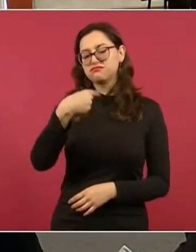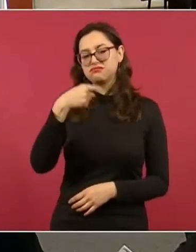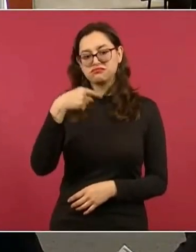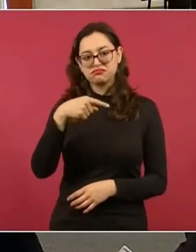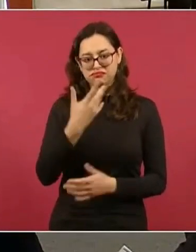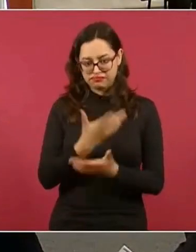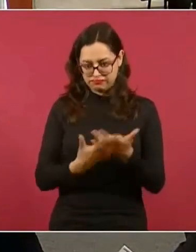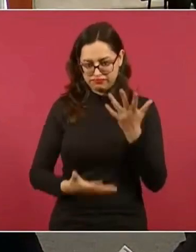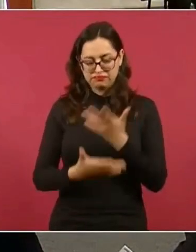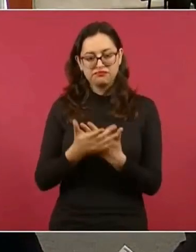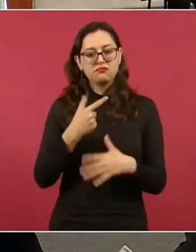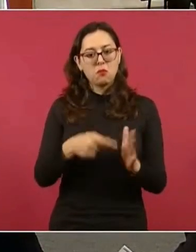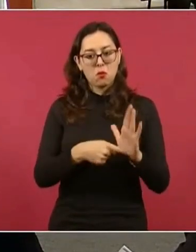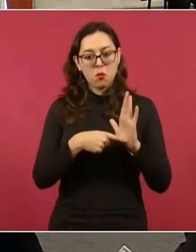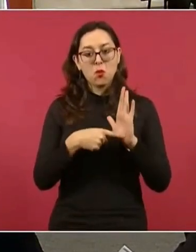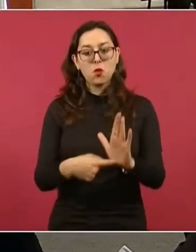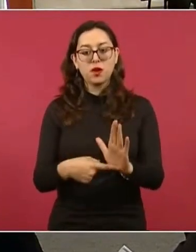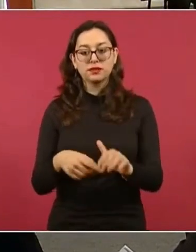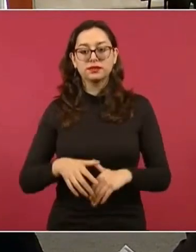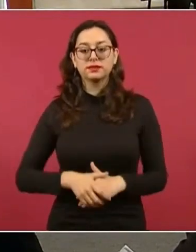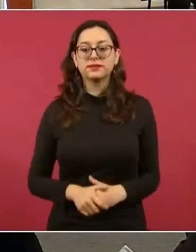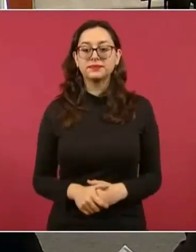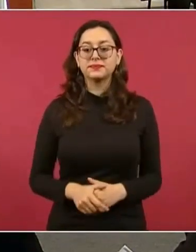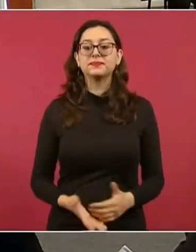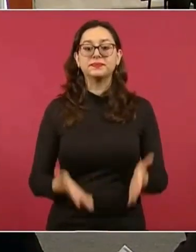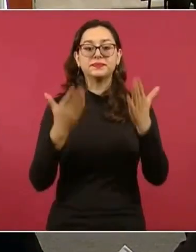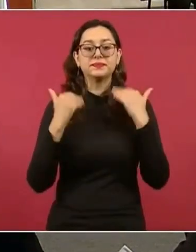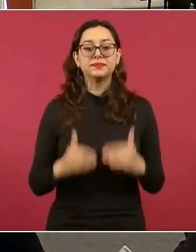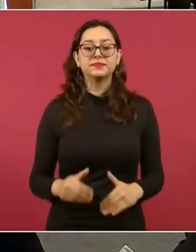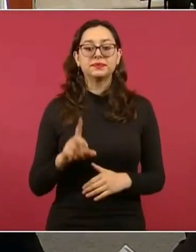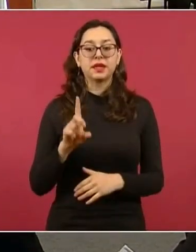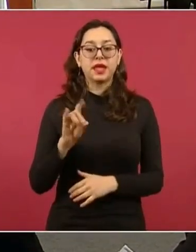A ver si está el diésel.